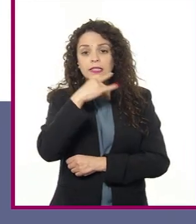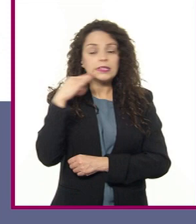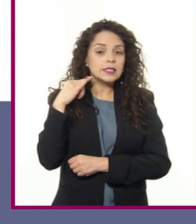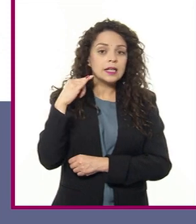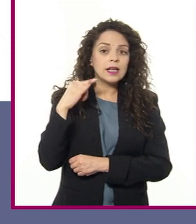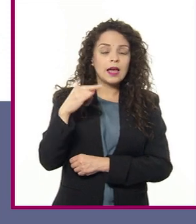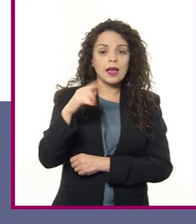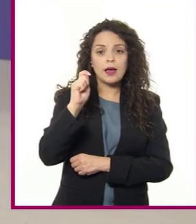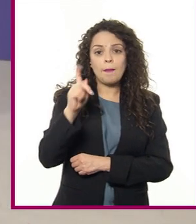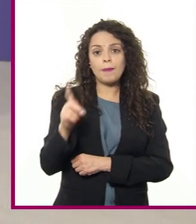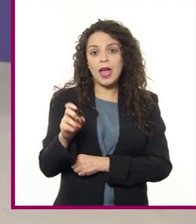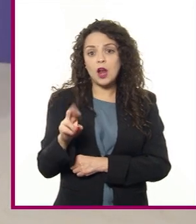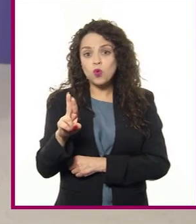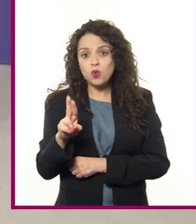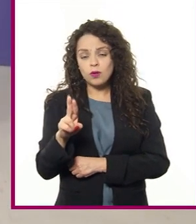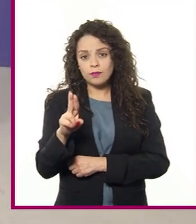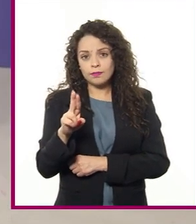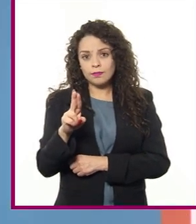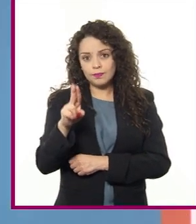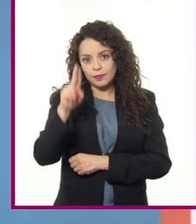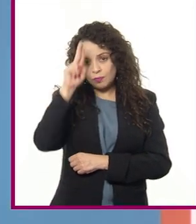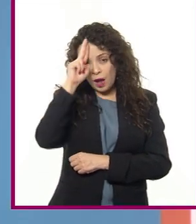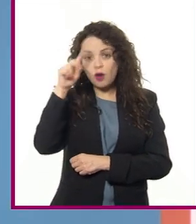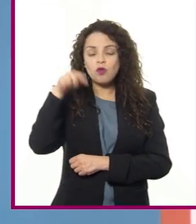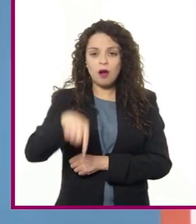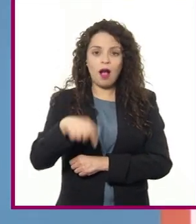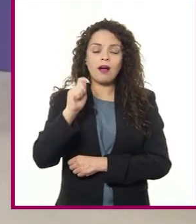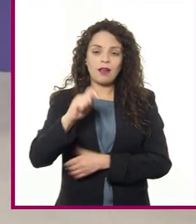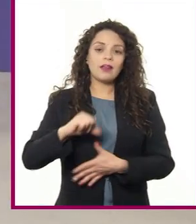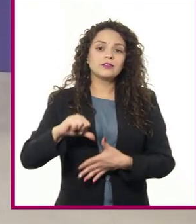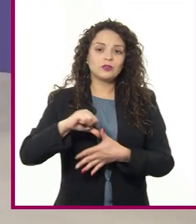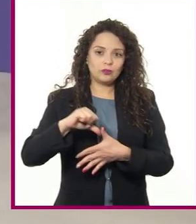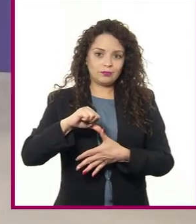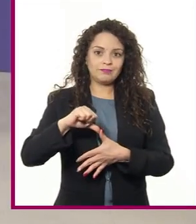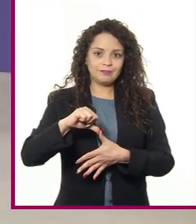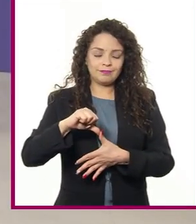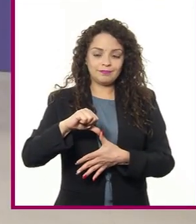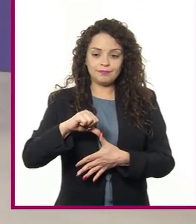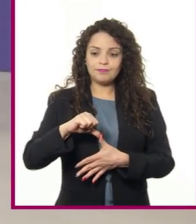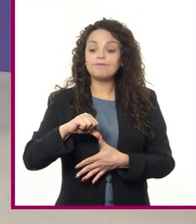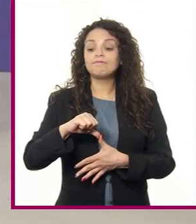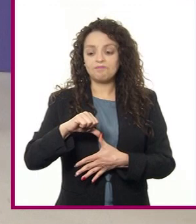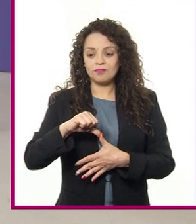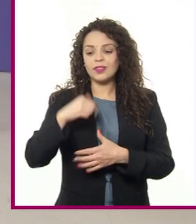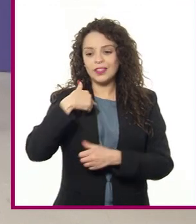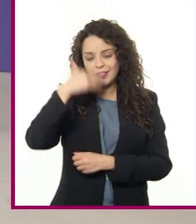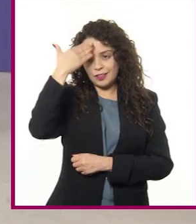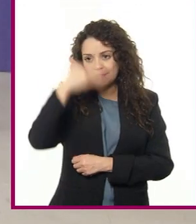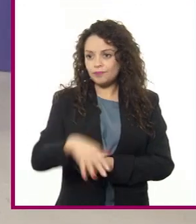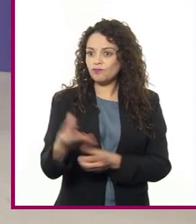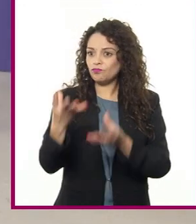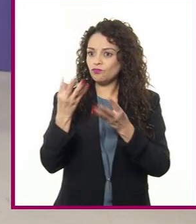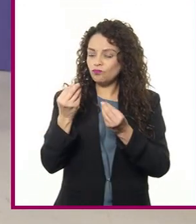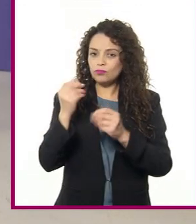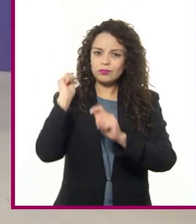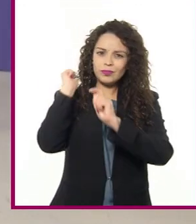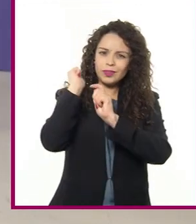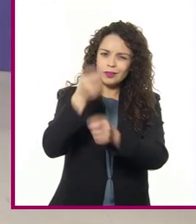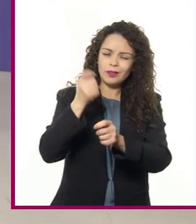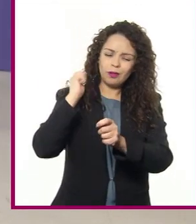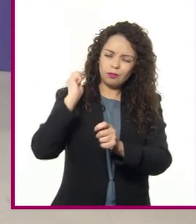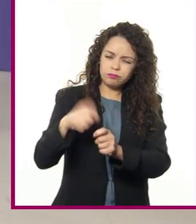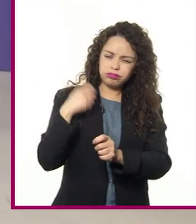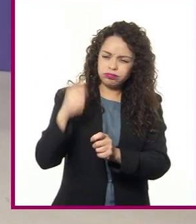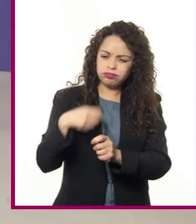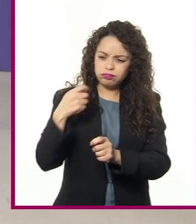Perú en Sudamérica. Maestra, sin embargo, sé que debido a la pesca excesiva en alta mar, se ha provocado